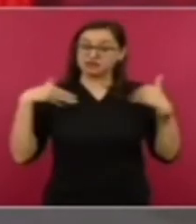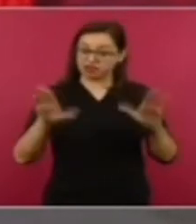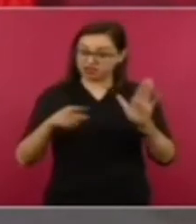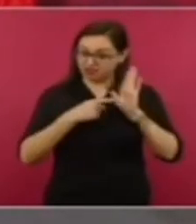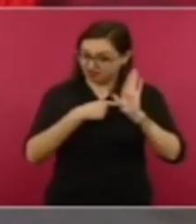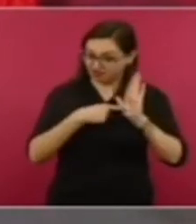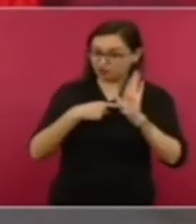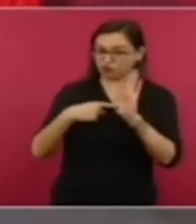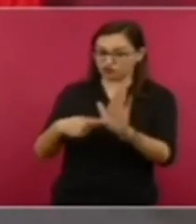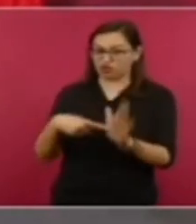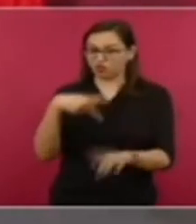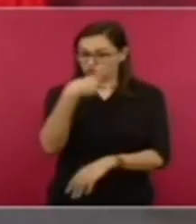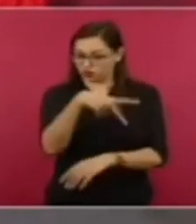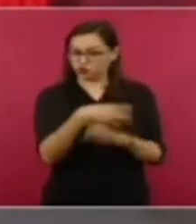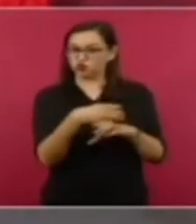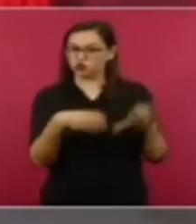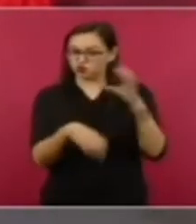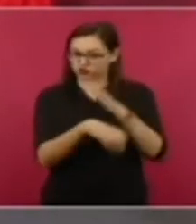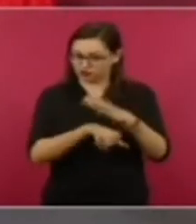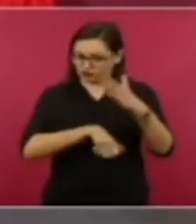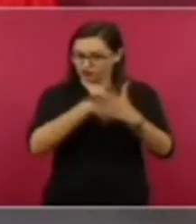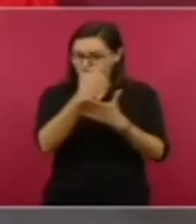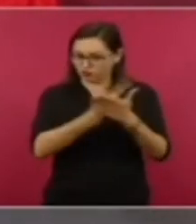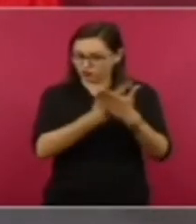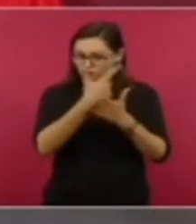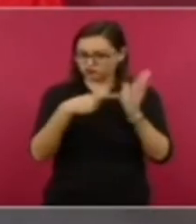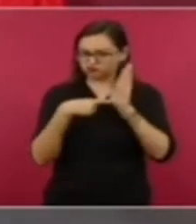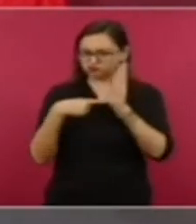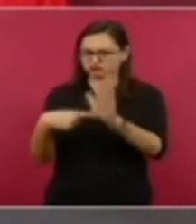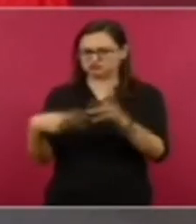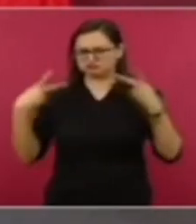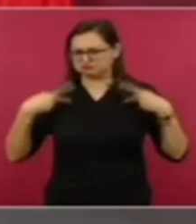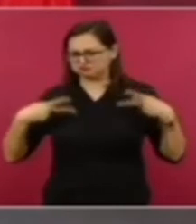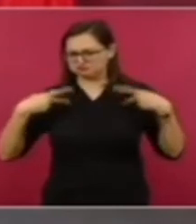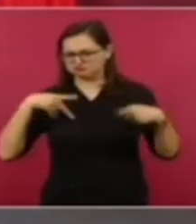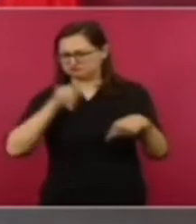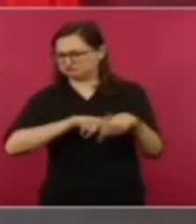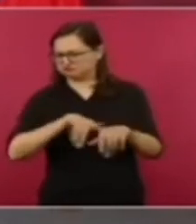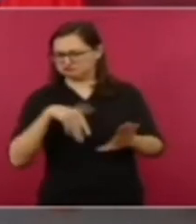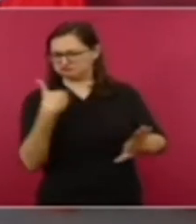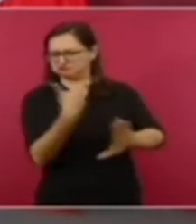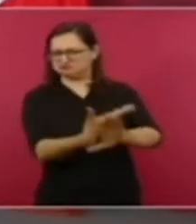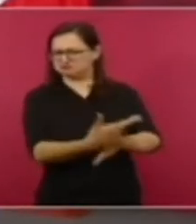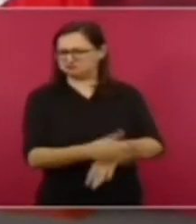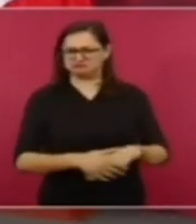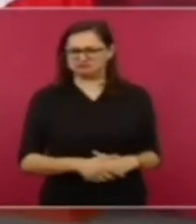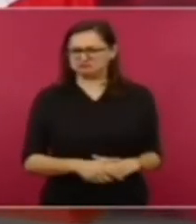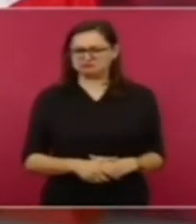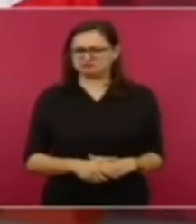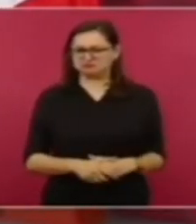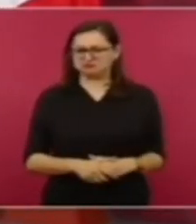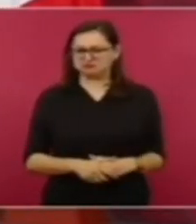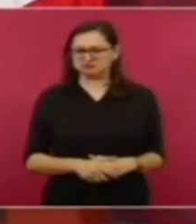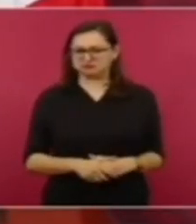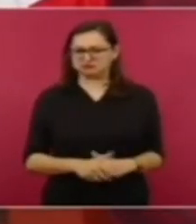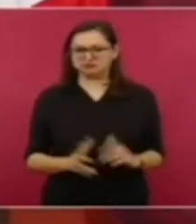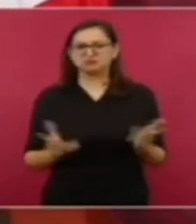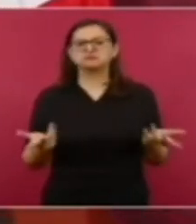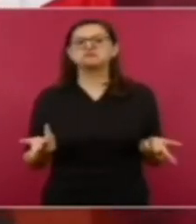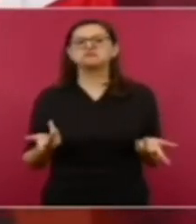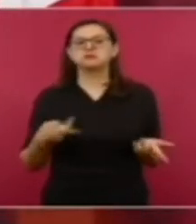y no es nada personal, es nada más,